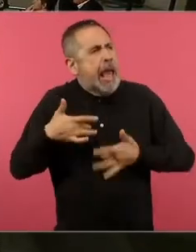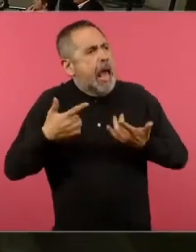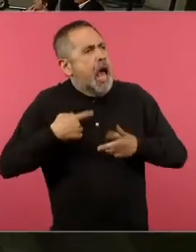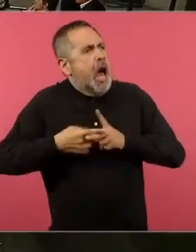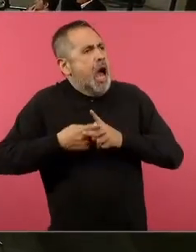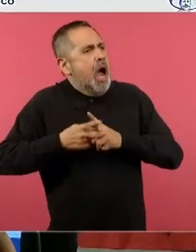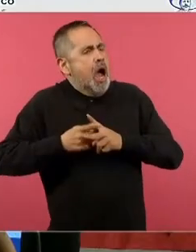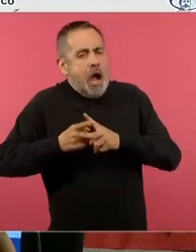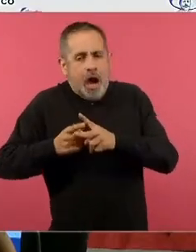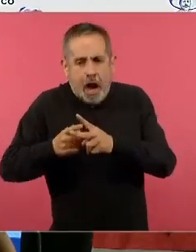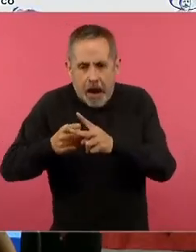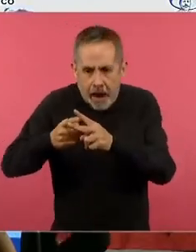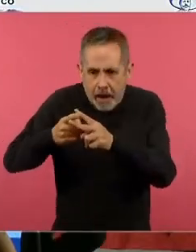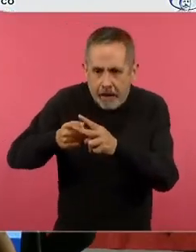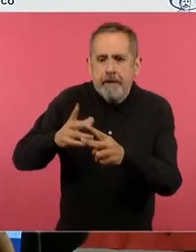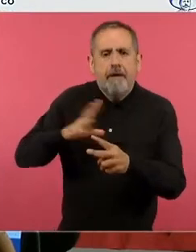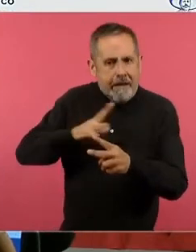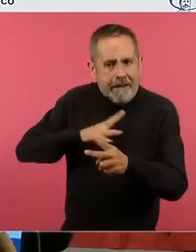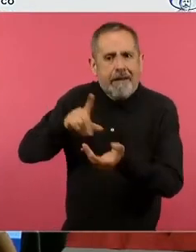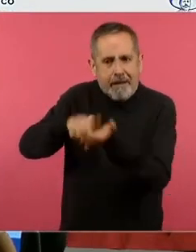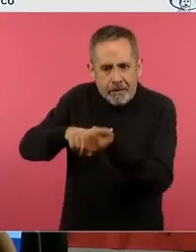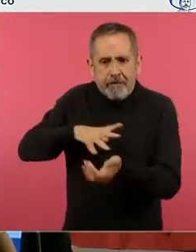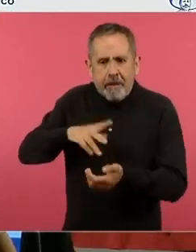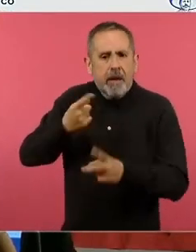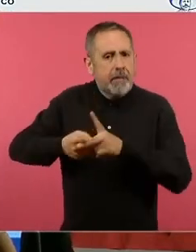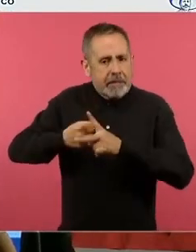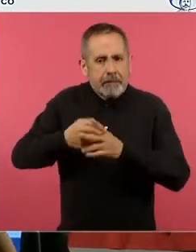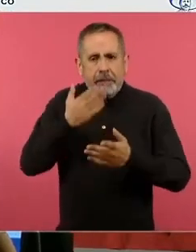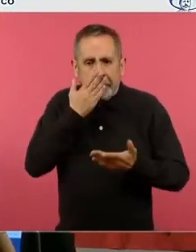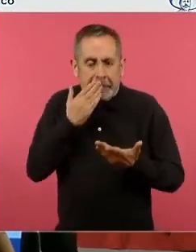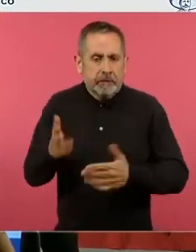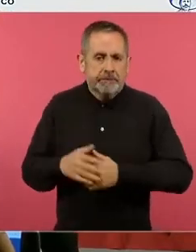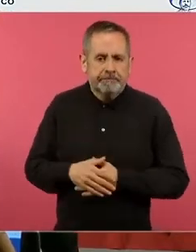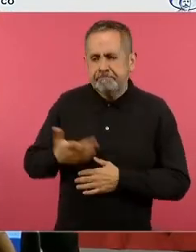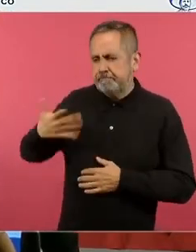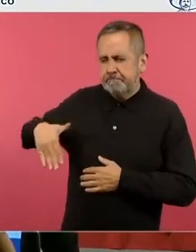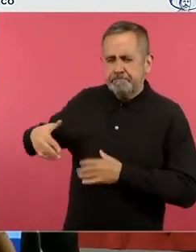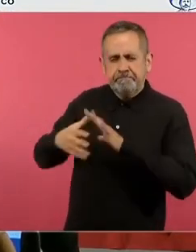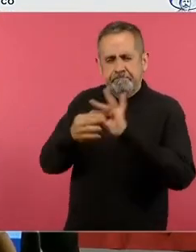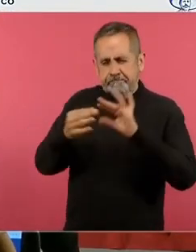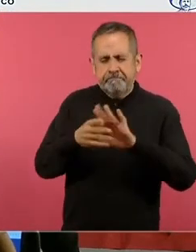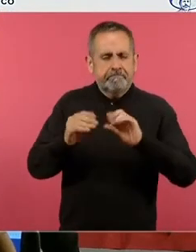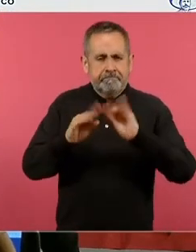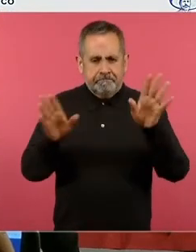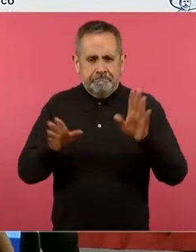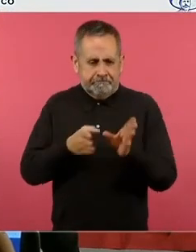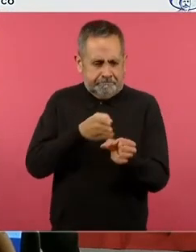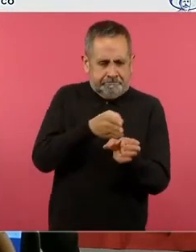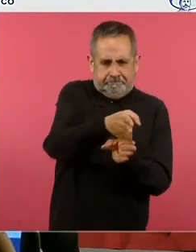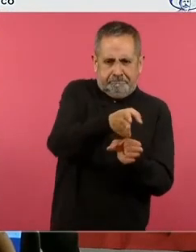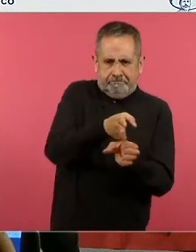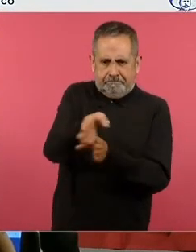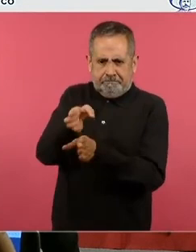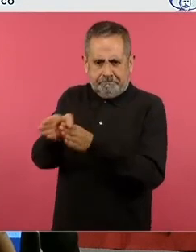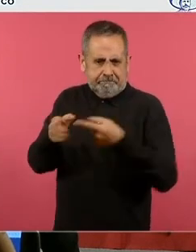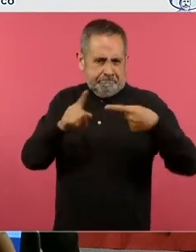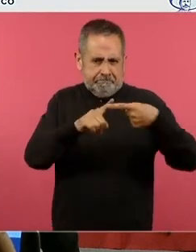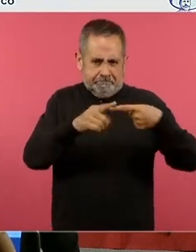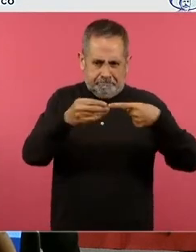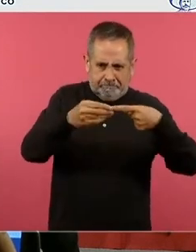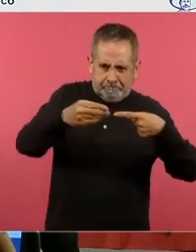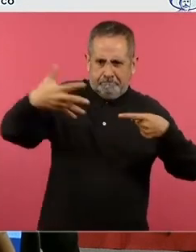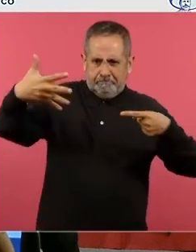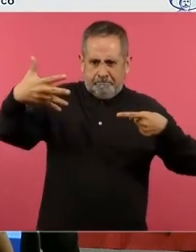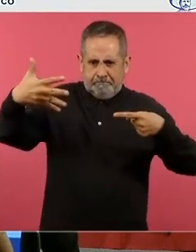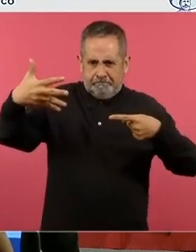ya enfatizaron mucho esto que se trabaja en función de ejes y articuladores y